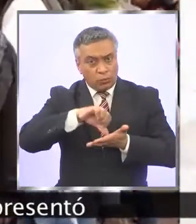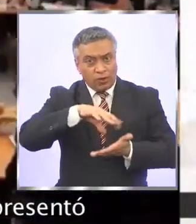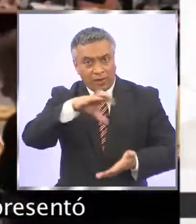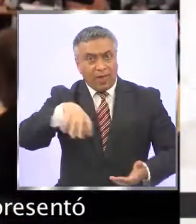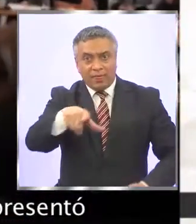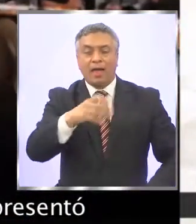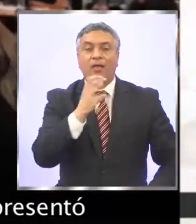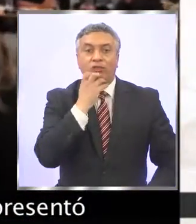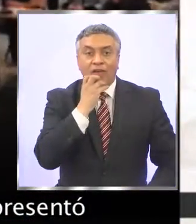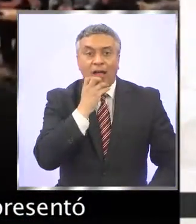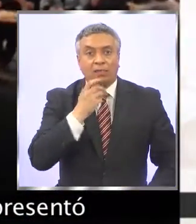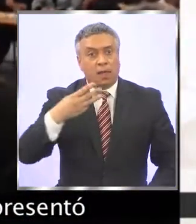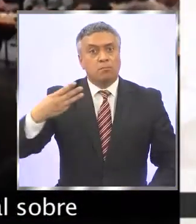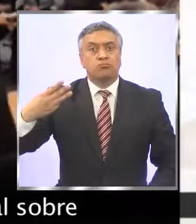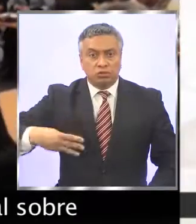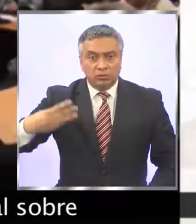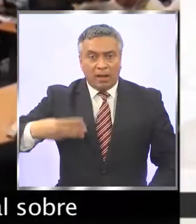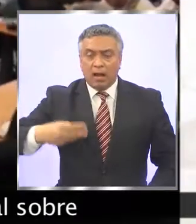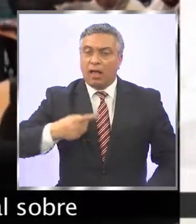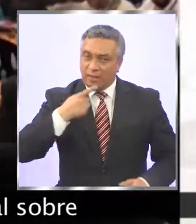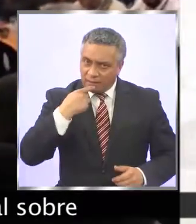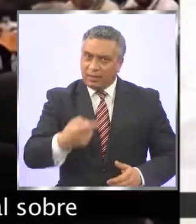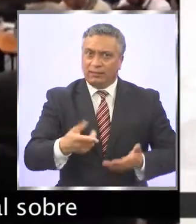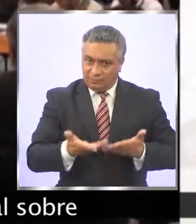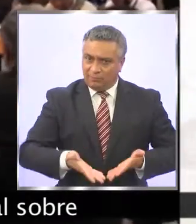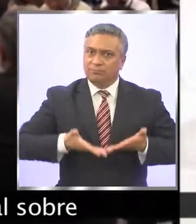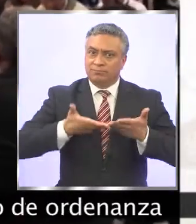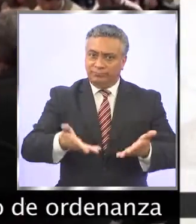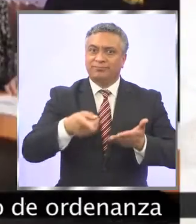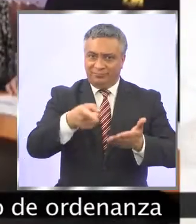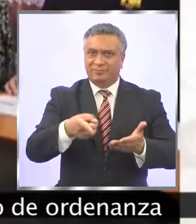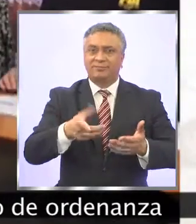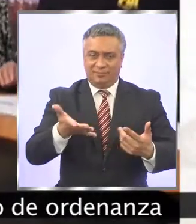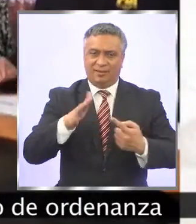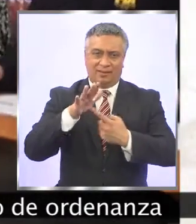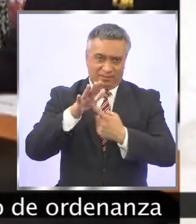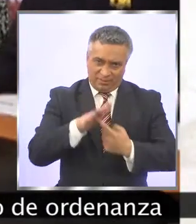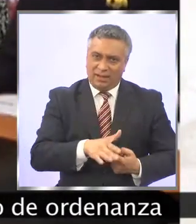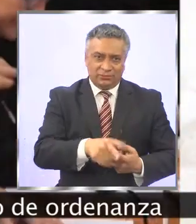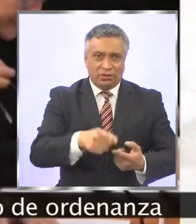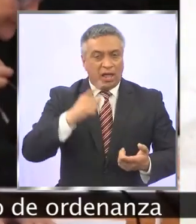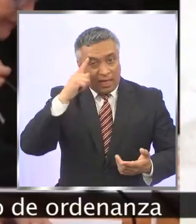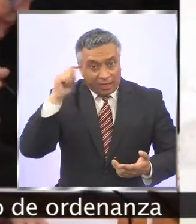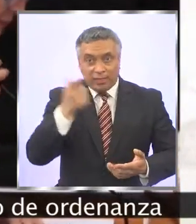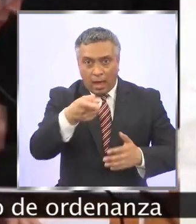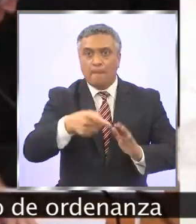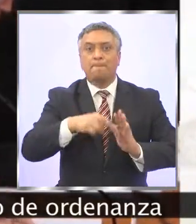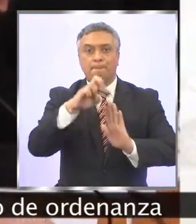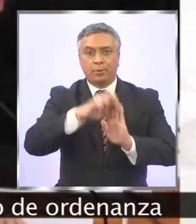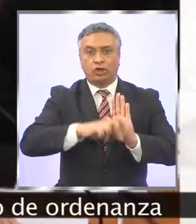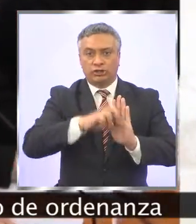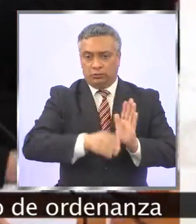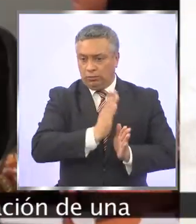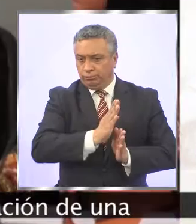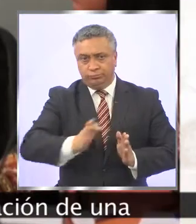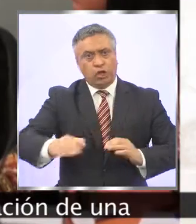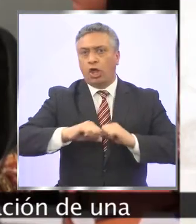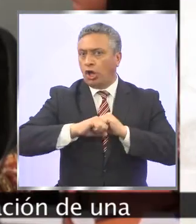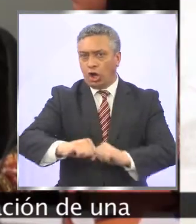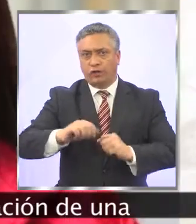que el municipio de Antofagasta presentó ante la Mesa Multisectorial sobre Inmigración, la idea de un proyecto de ordenanza